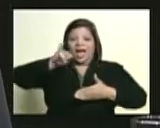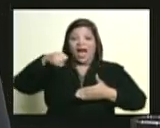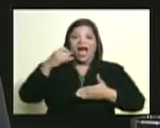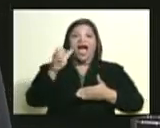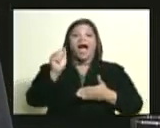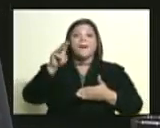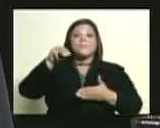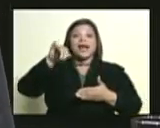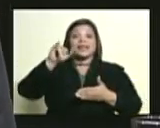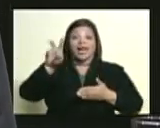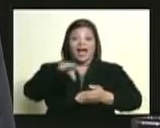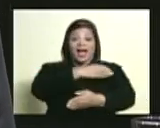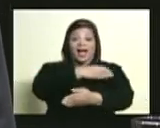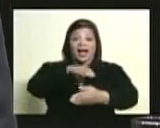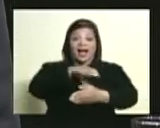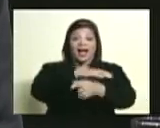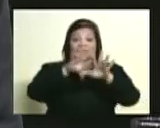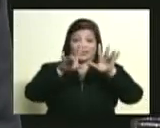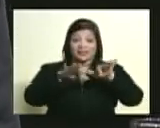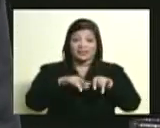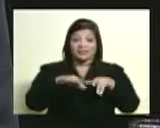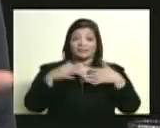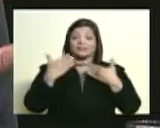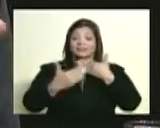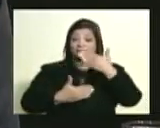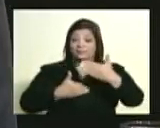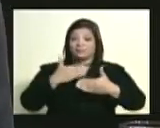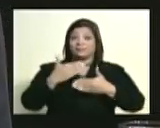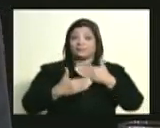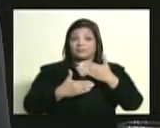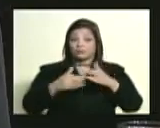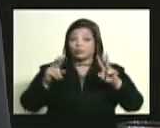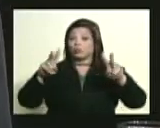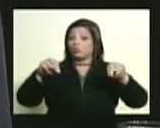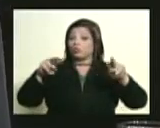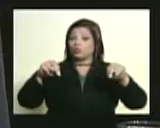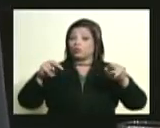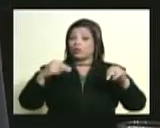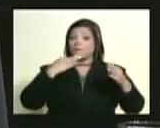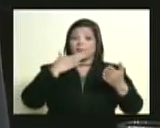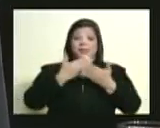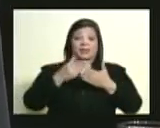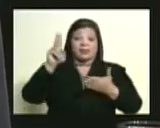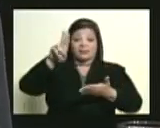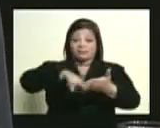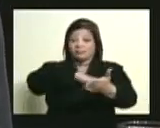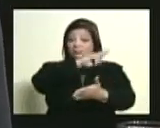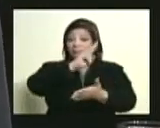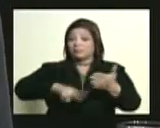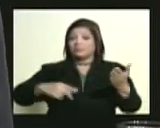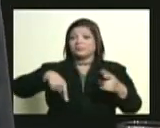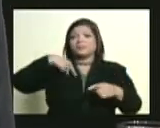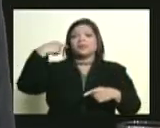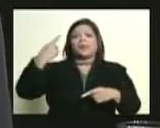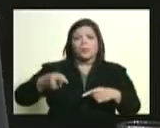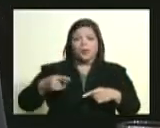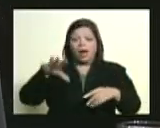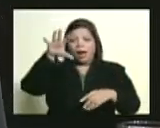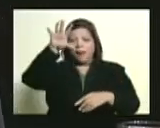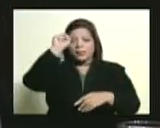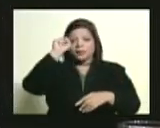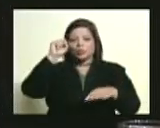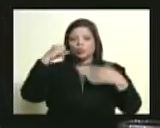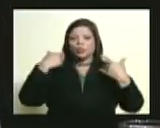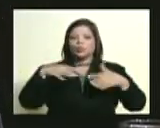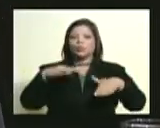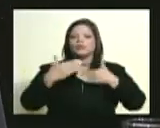reflexión ya luego del año 16 pide la abolición de la esclavitud que nunca la había pedido ha aprendido o aprende también